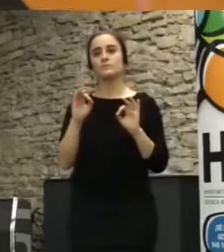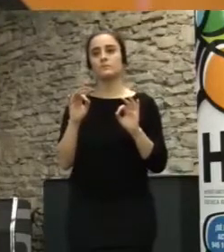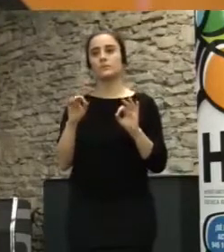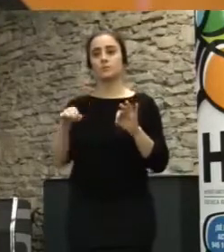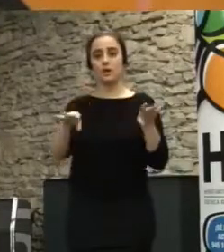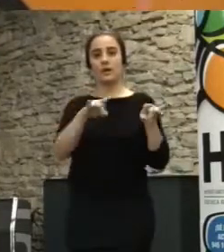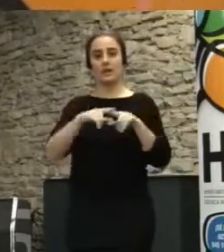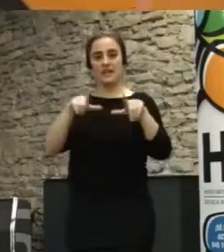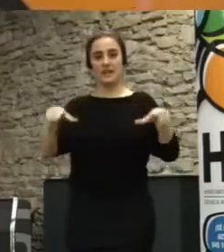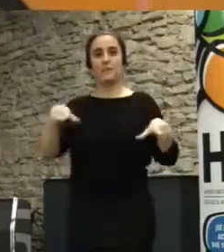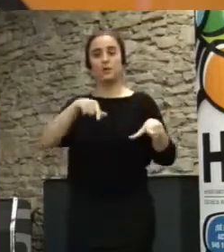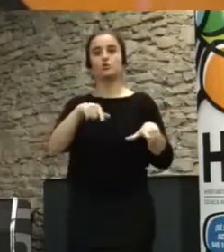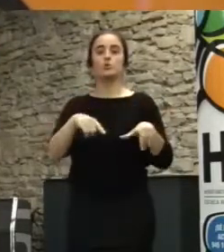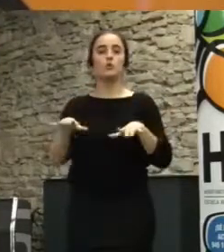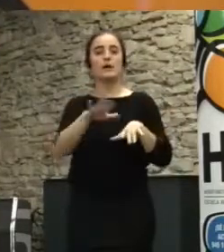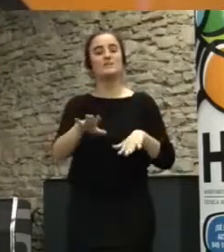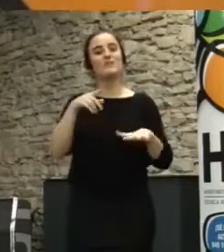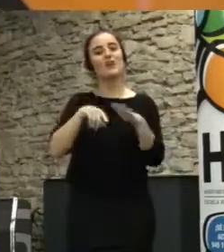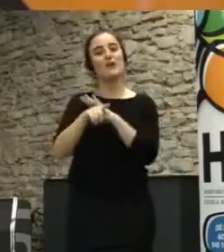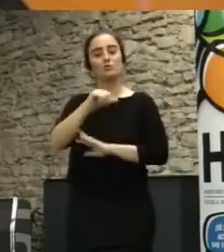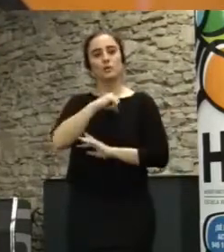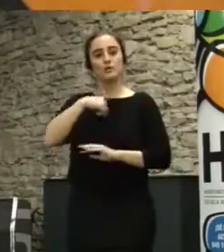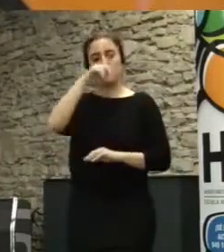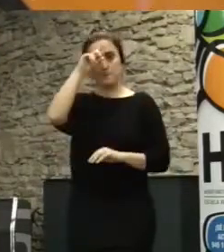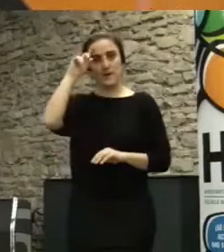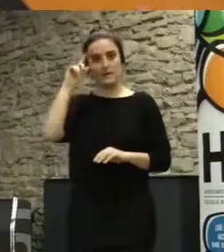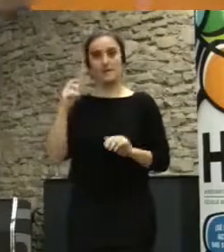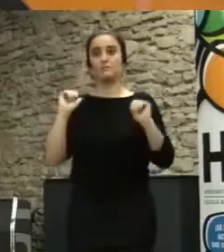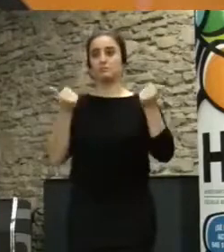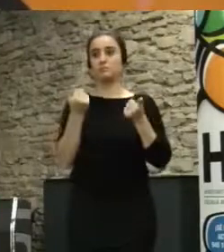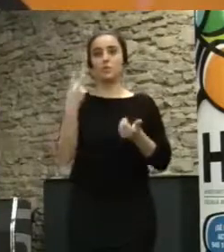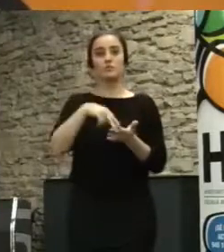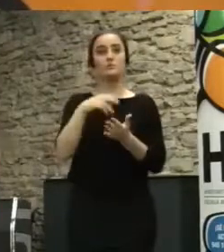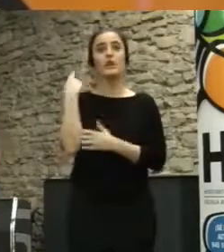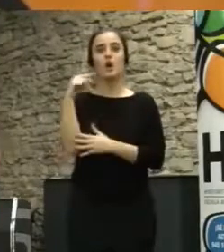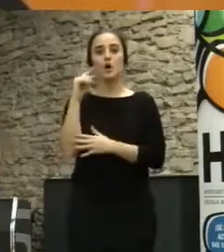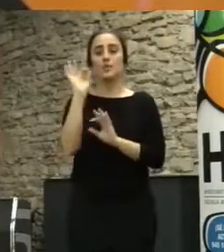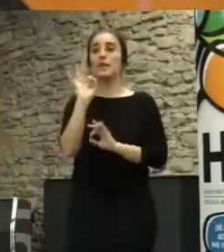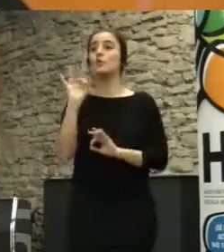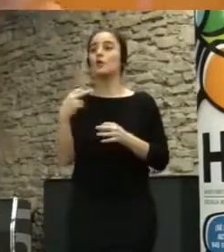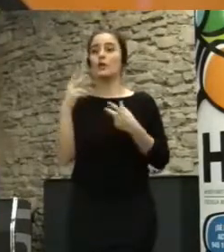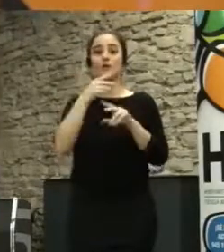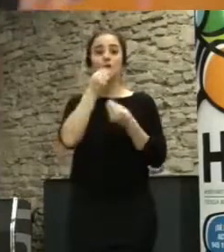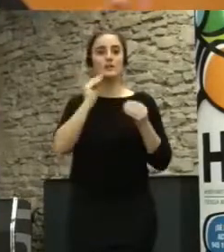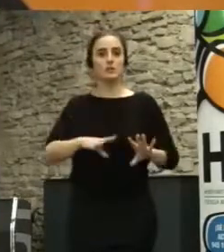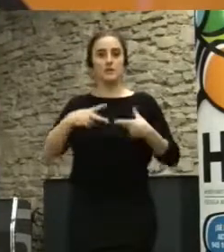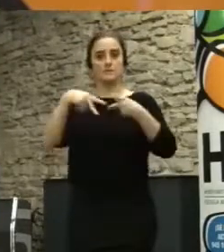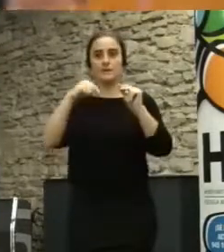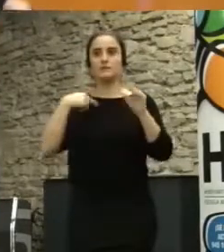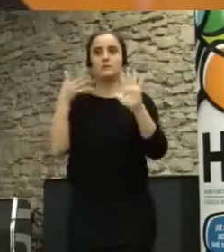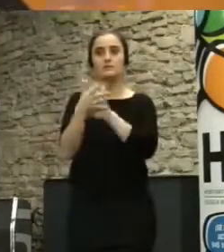Cebada, un espacio autogestionado de la ciudad de Madrid desde el 2011, que luego os contaré al final de la historia, porque ahora va a ser público